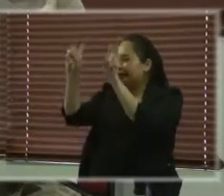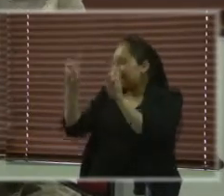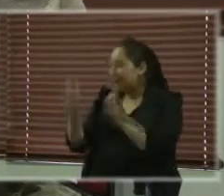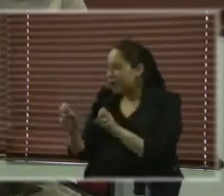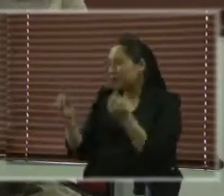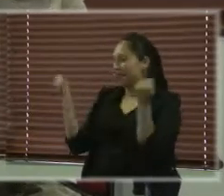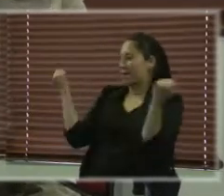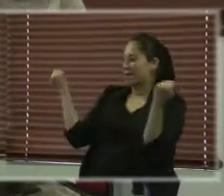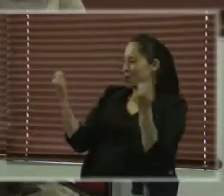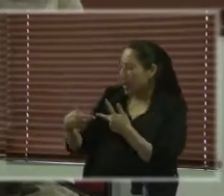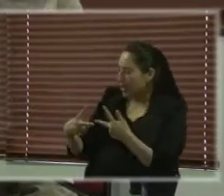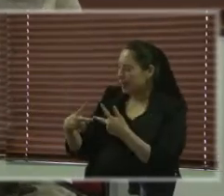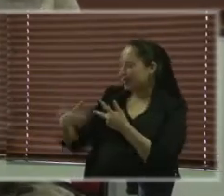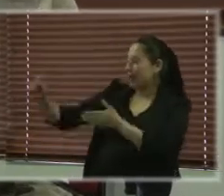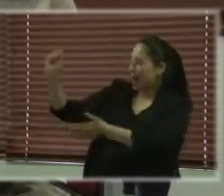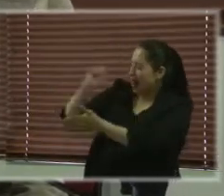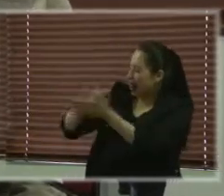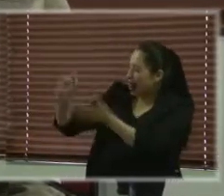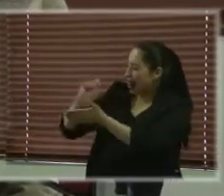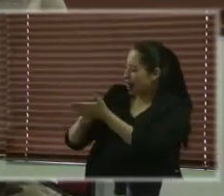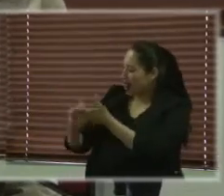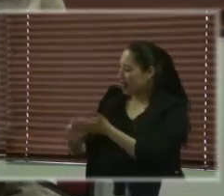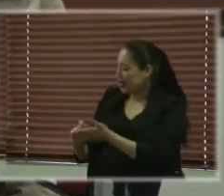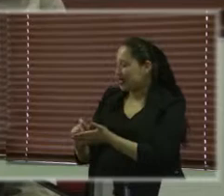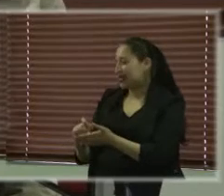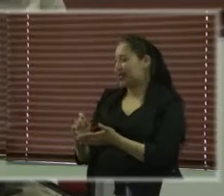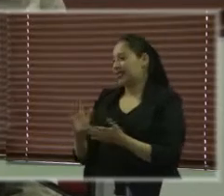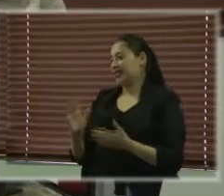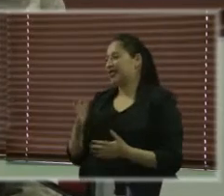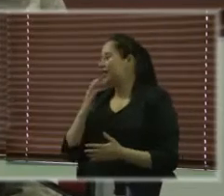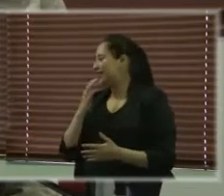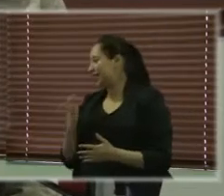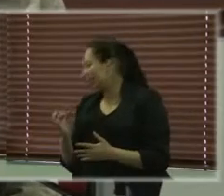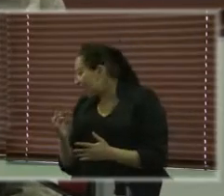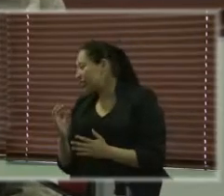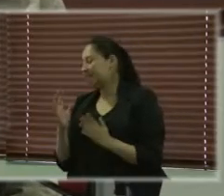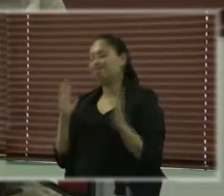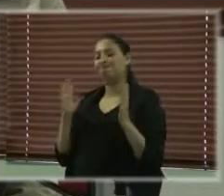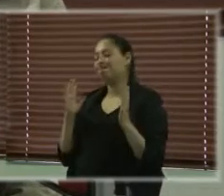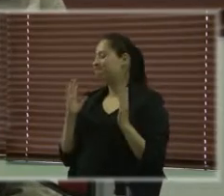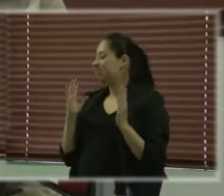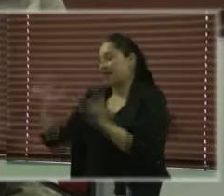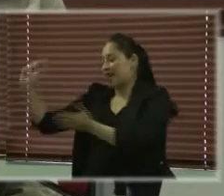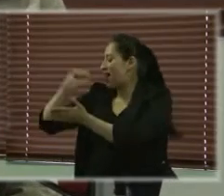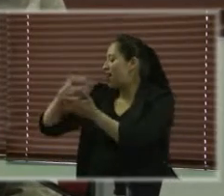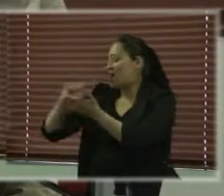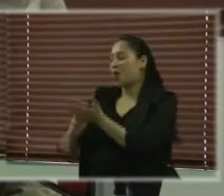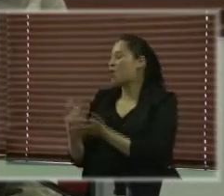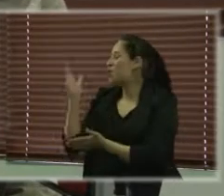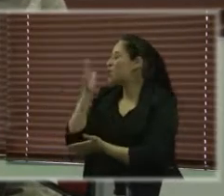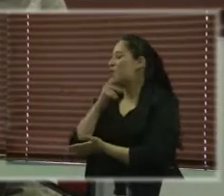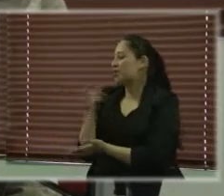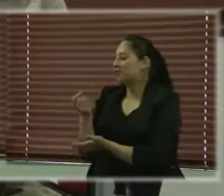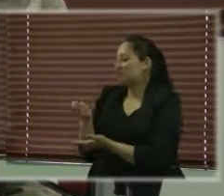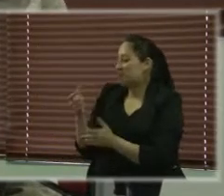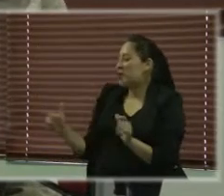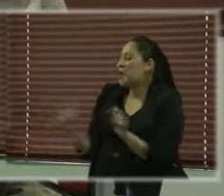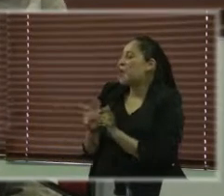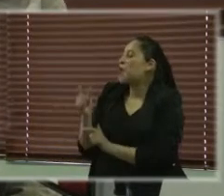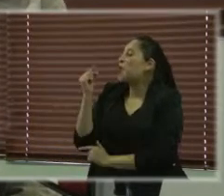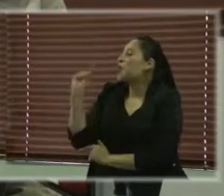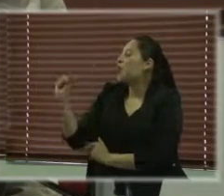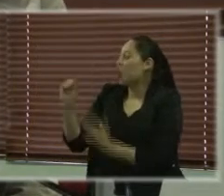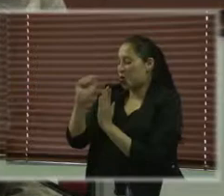sí, en realidad es un tema poco documentado, en términos generales, para nosotros,